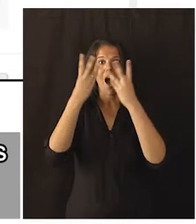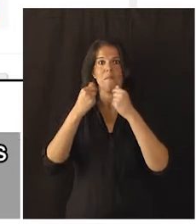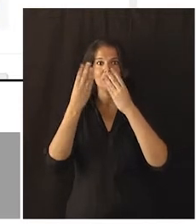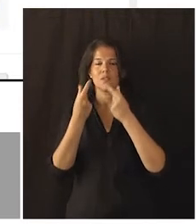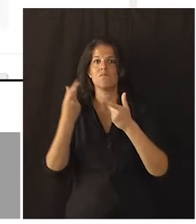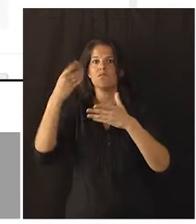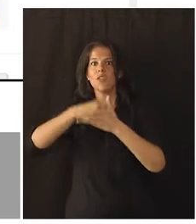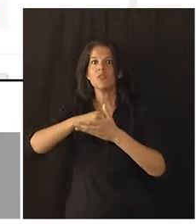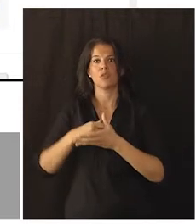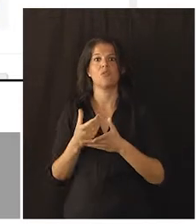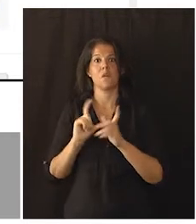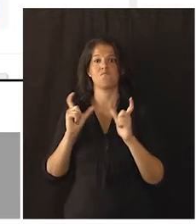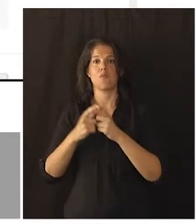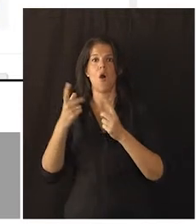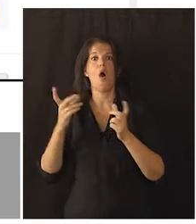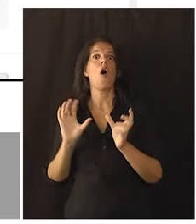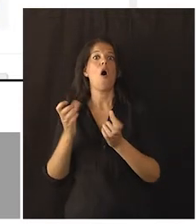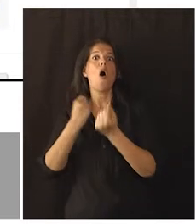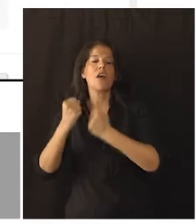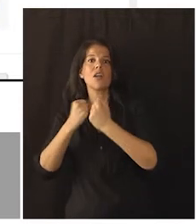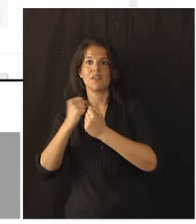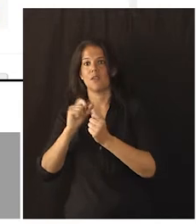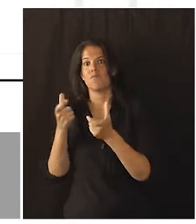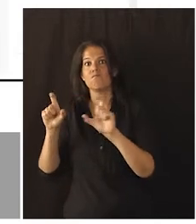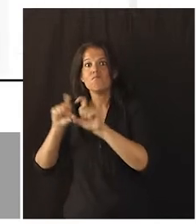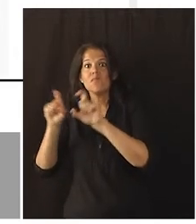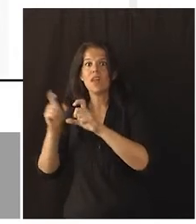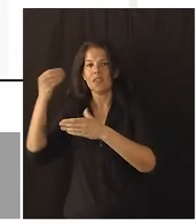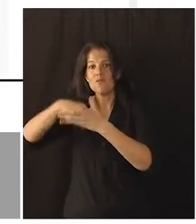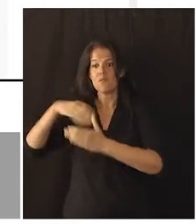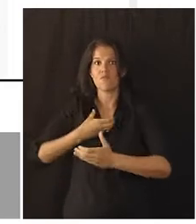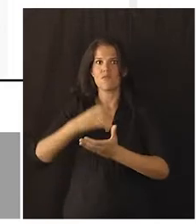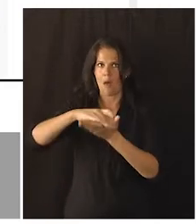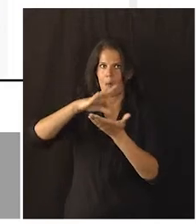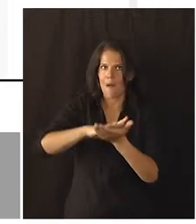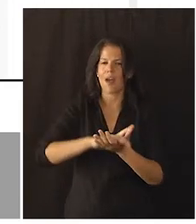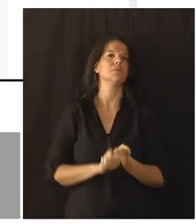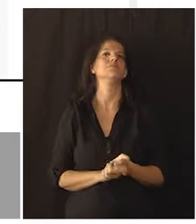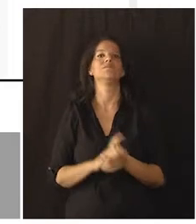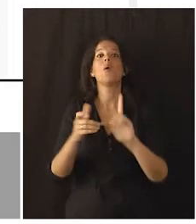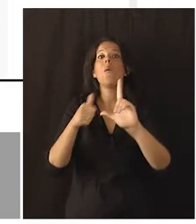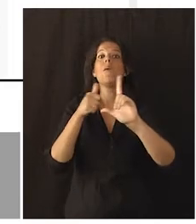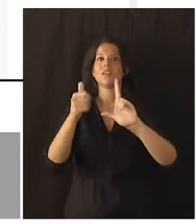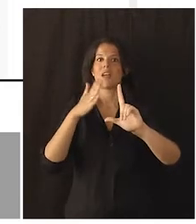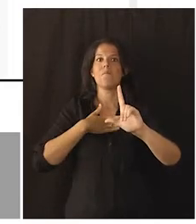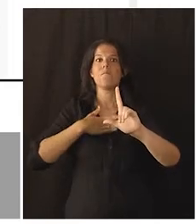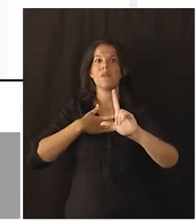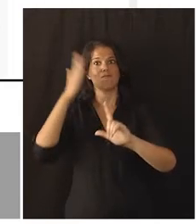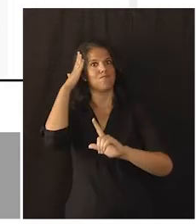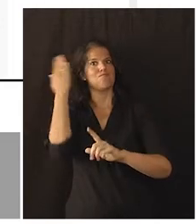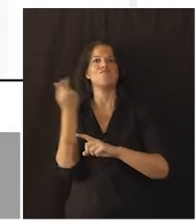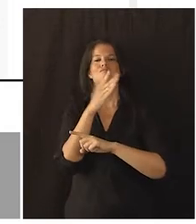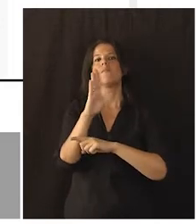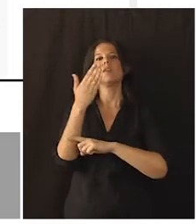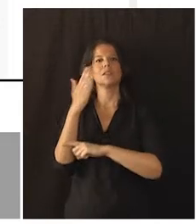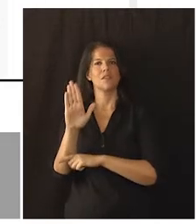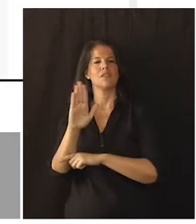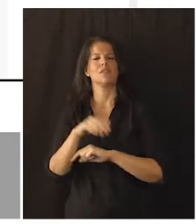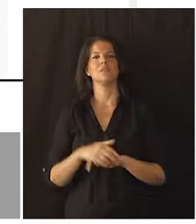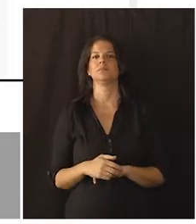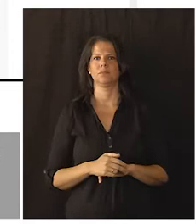de los órganos o entidades del Ayuntamiento de Málaga. Pulsando sobre Mis representaciones,